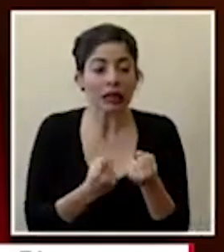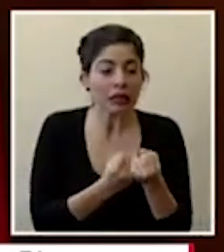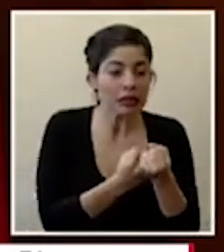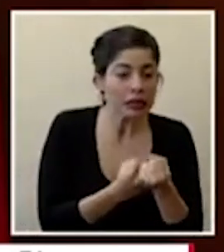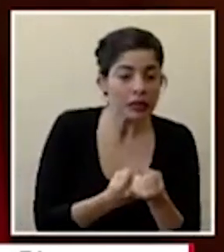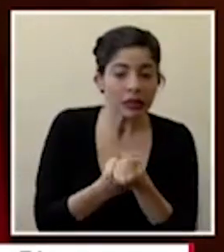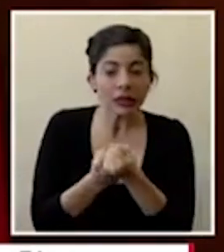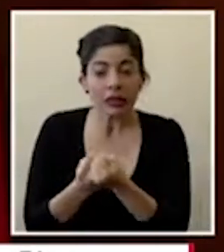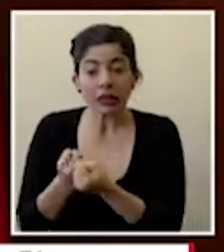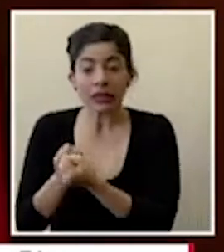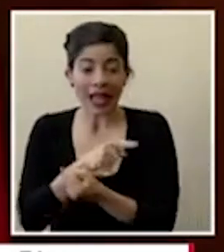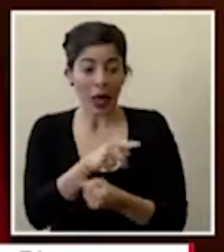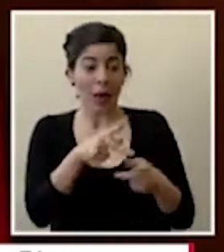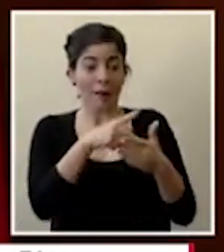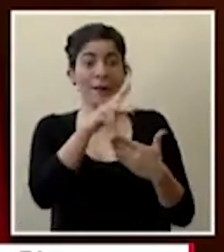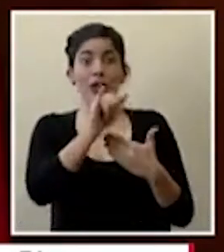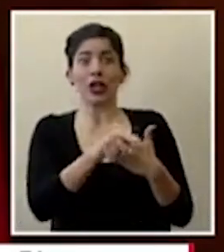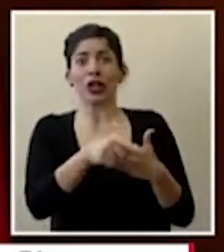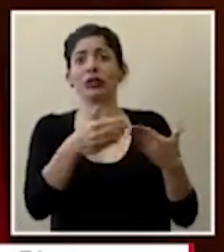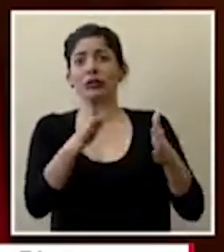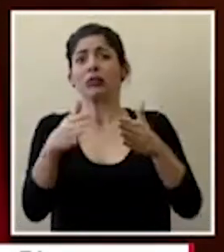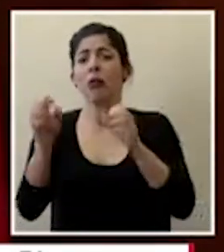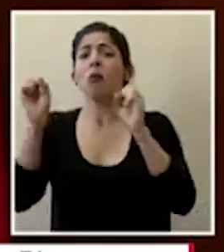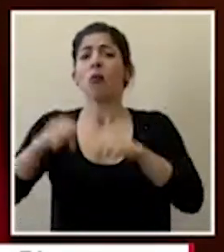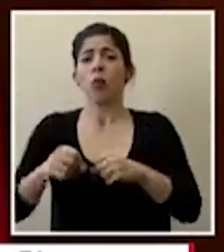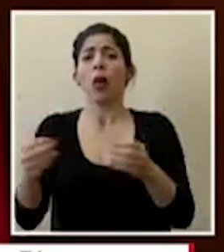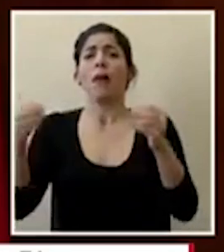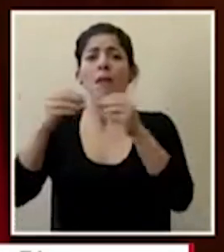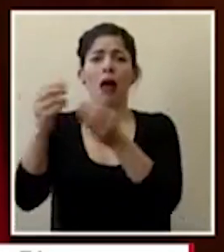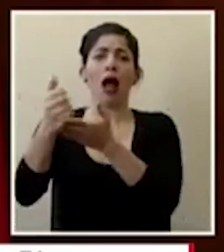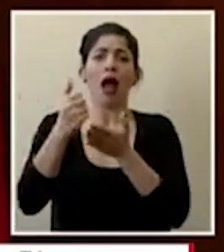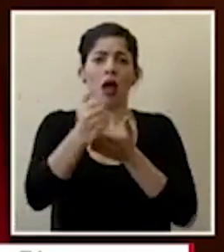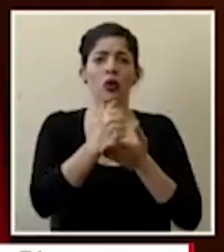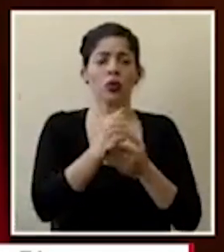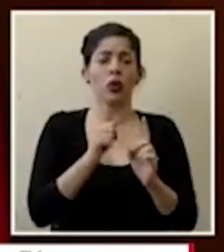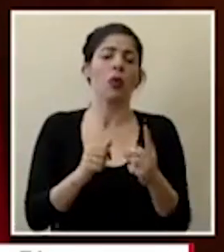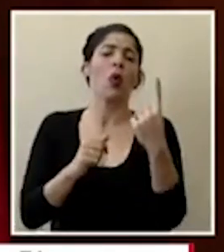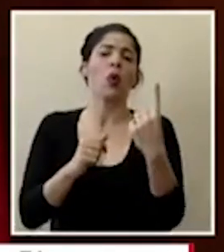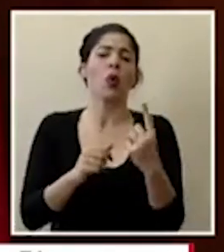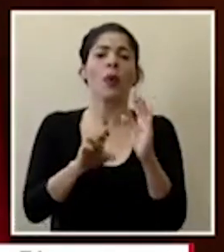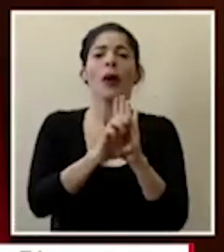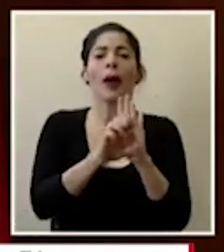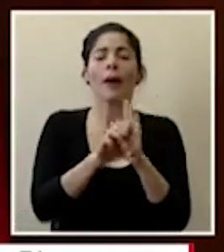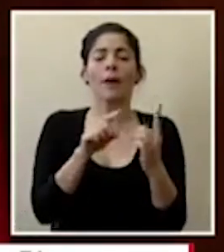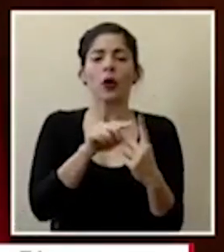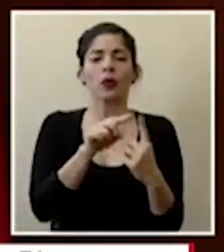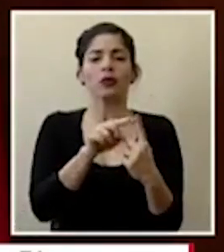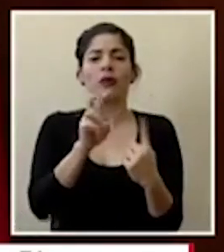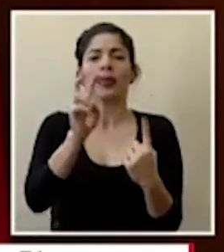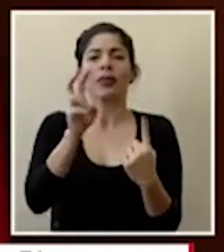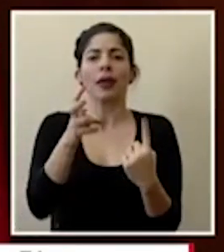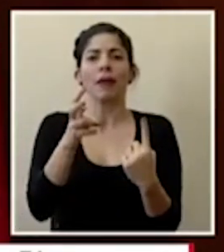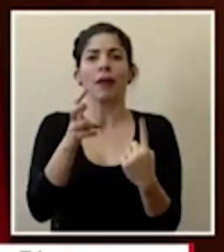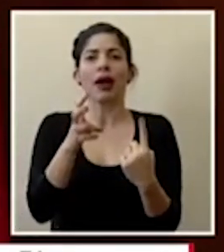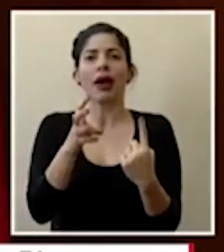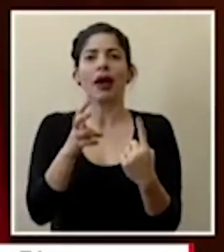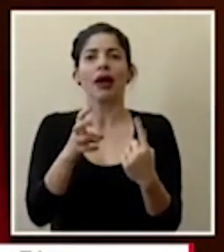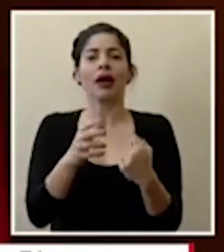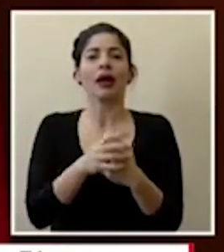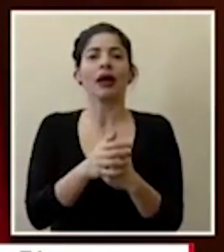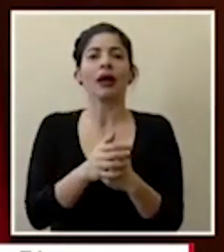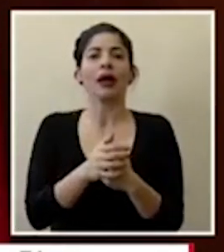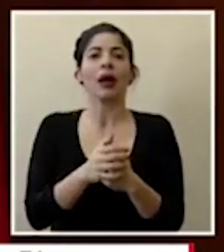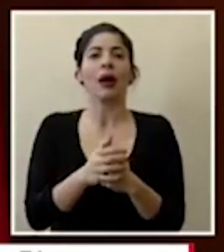los cuales están abiertos a muchísimo más ayuda uno de ellos es el tema de pues testeo del